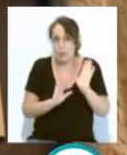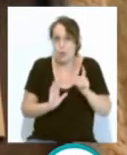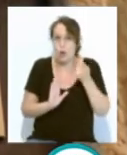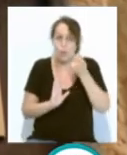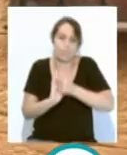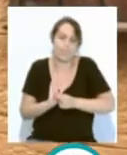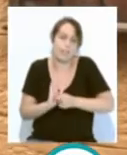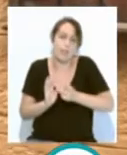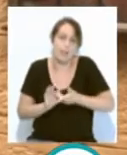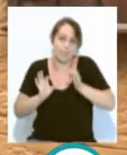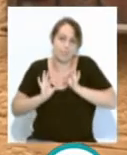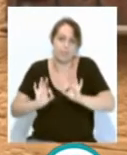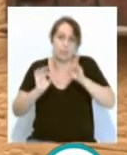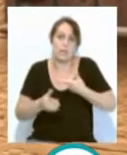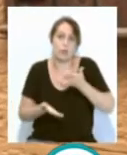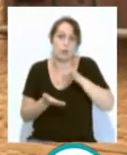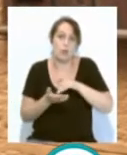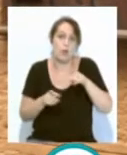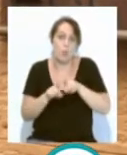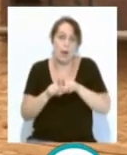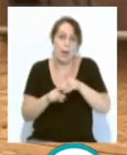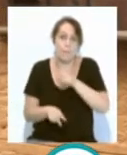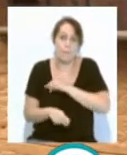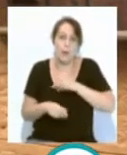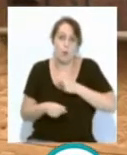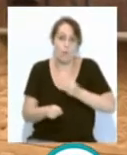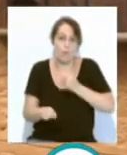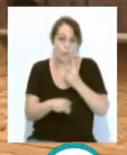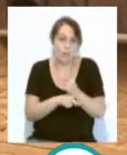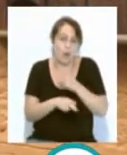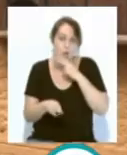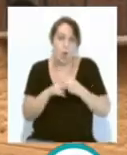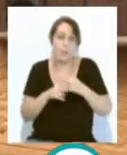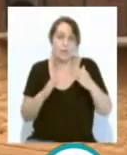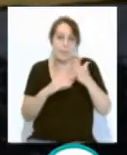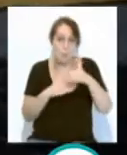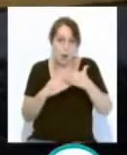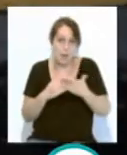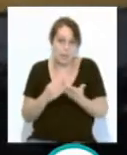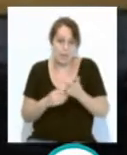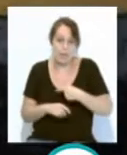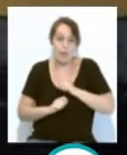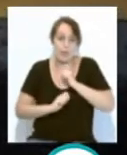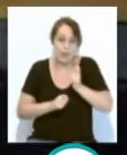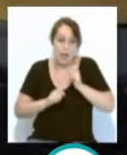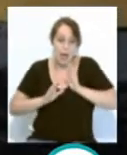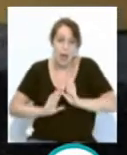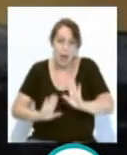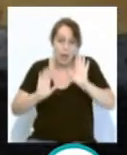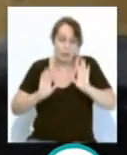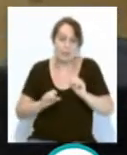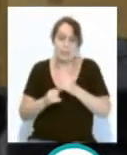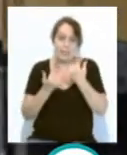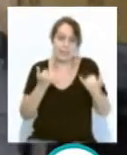excepcionales. Es el caso de los premios del bar La Casa Puerta que se han decidido otorgar pese y, sobre todo, la